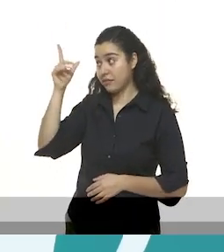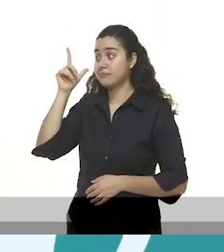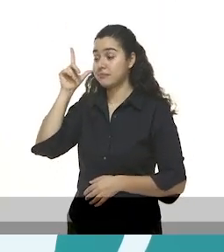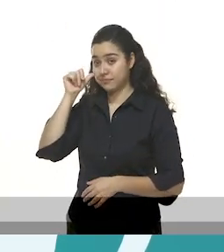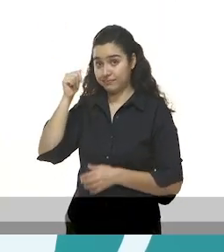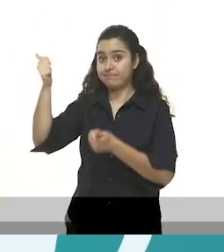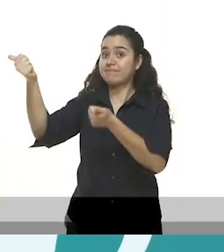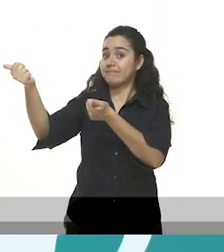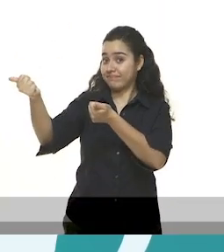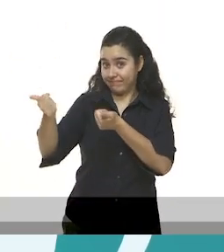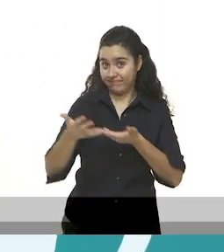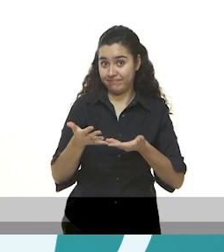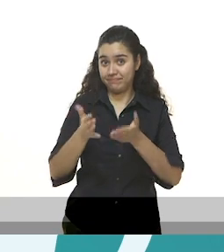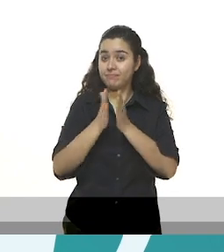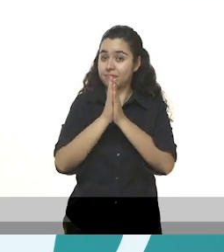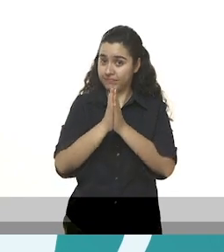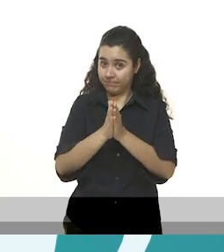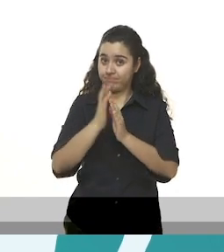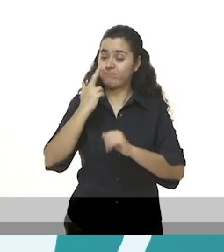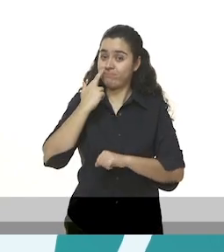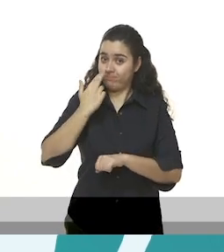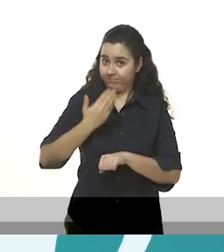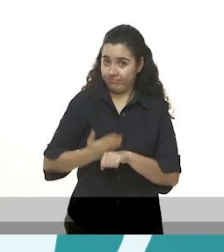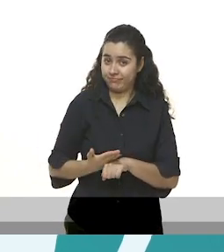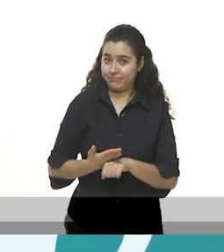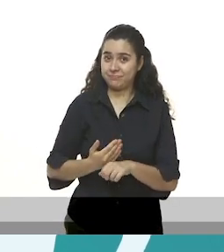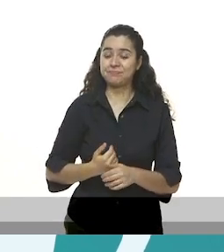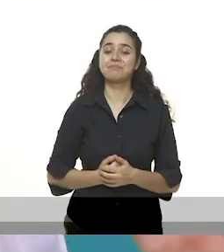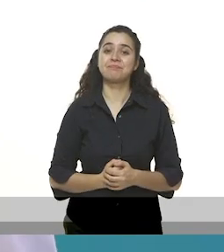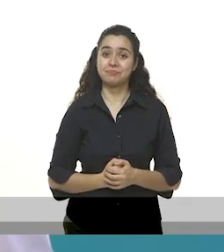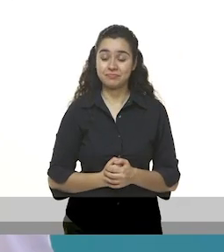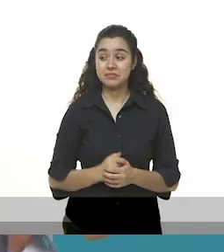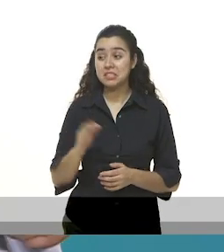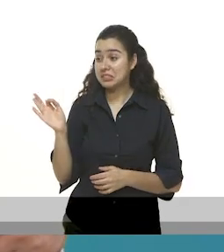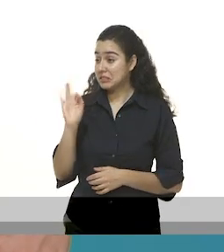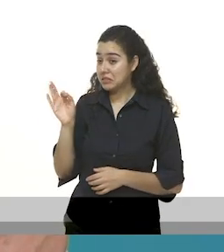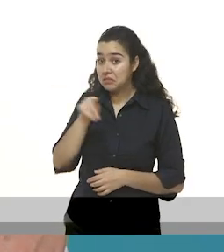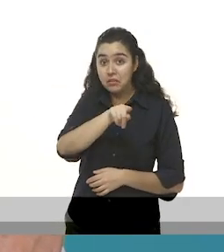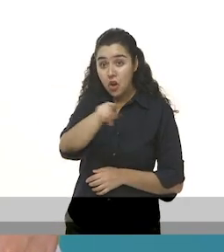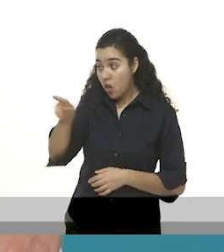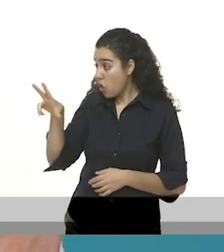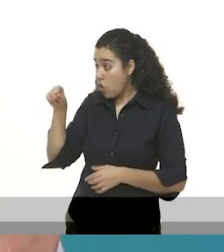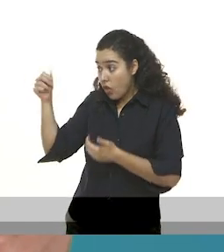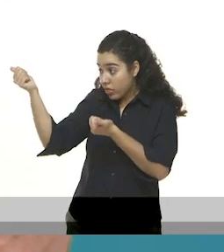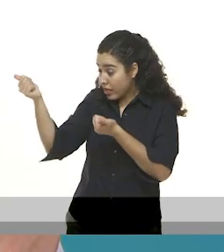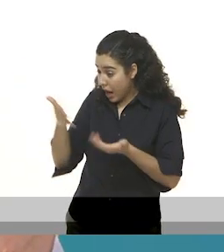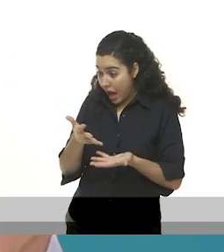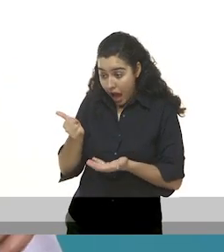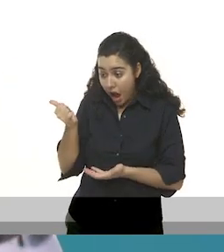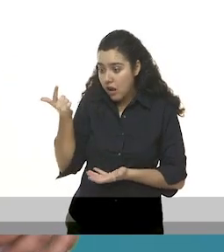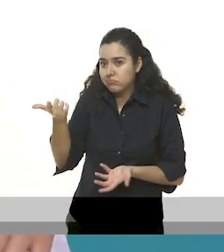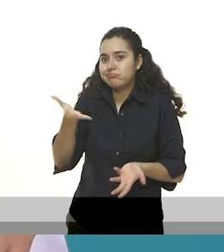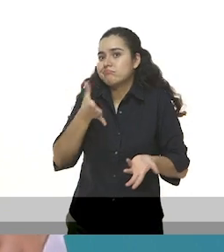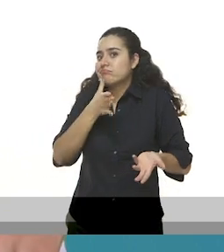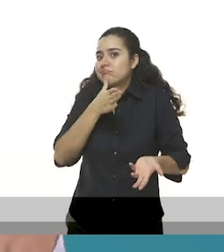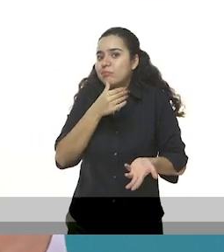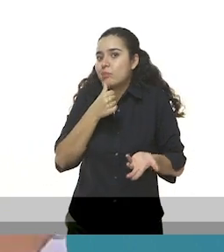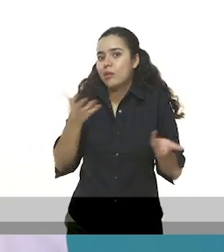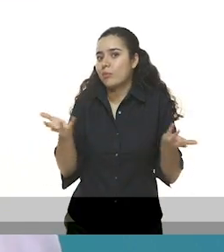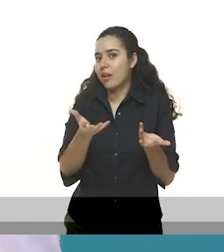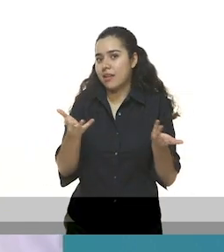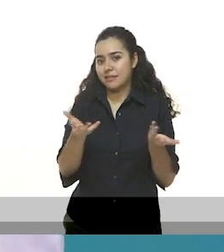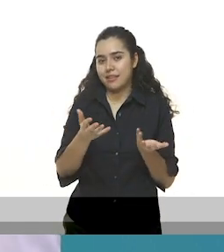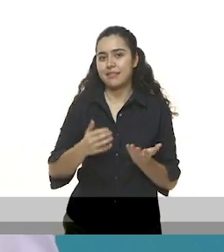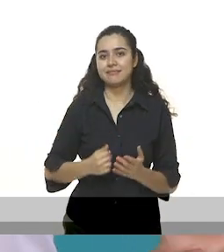materiales, ya que es nuestra responsabilidad cumplir con nuestra tarea. Así que si no traemos algo, no podremos